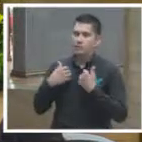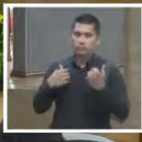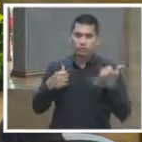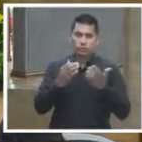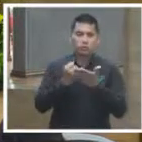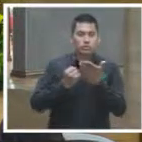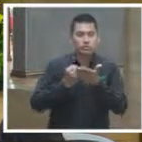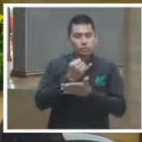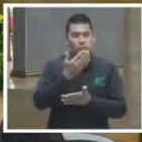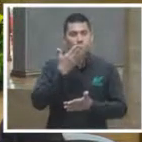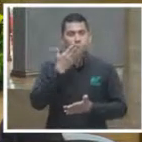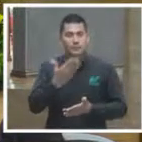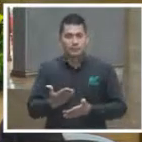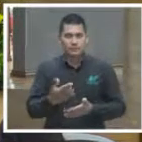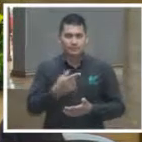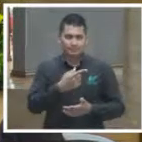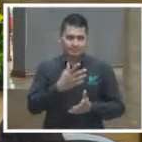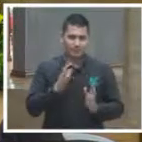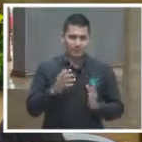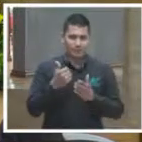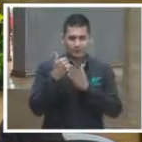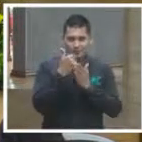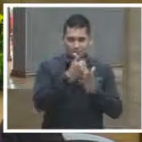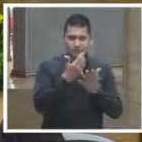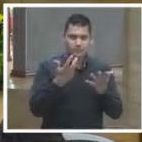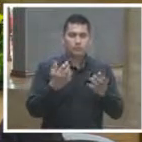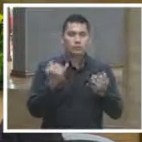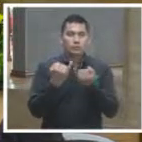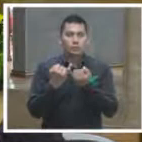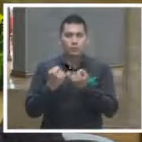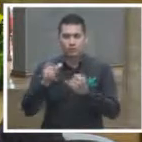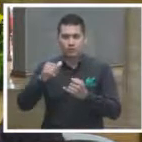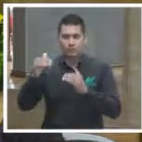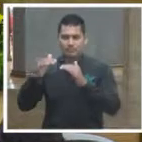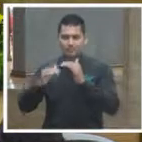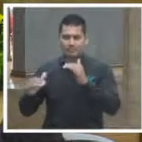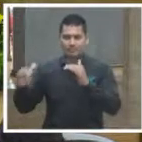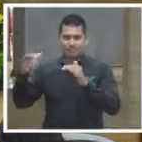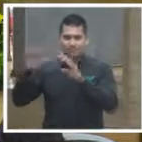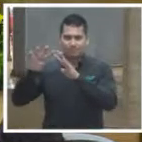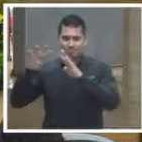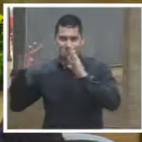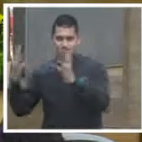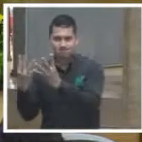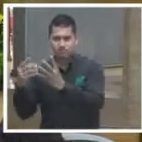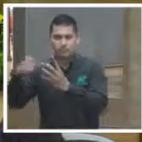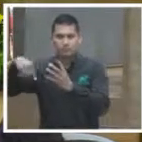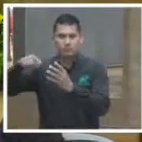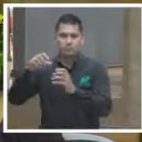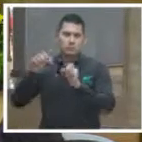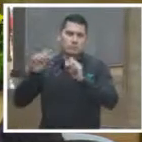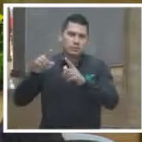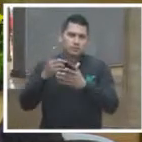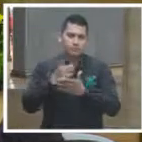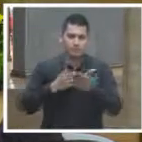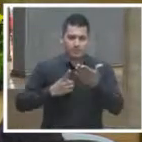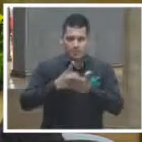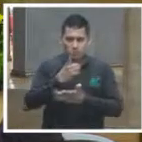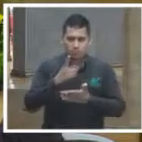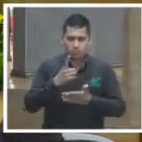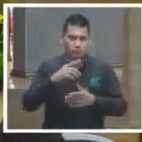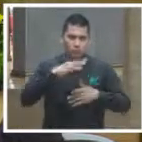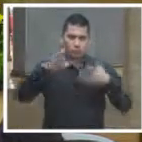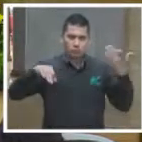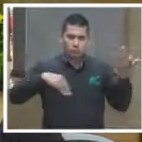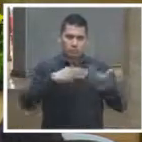los tribunales y el derecho en general pues tiene una brecha tiene